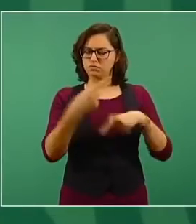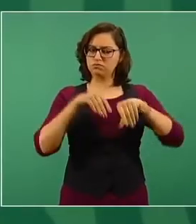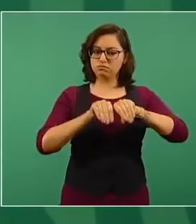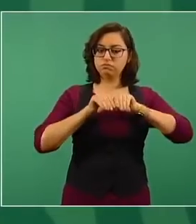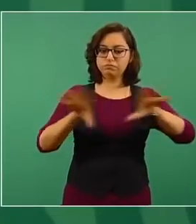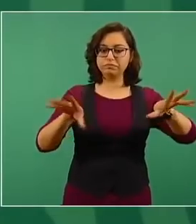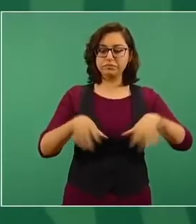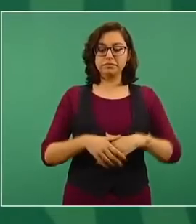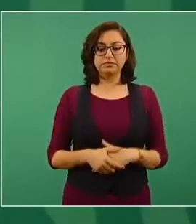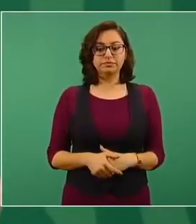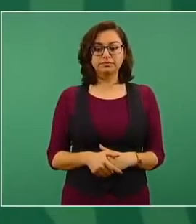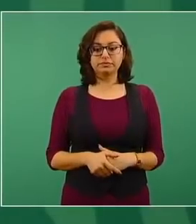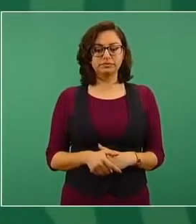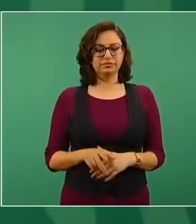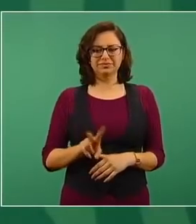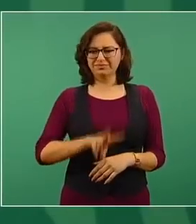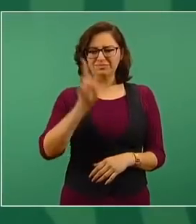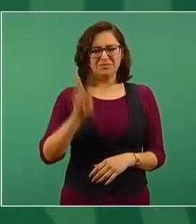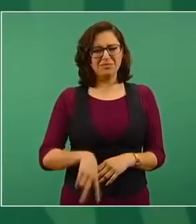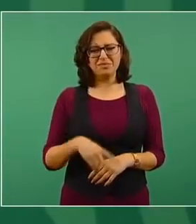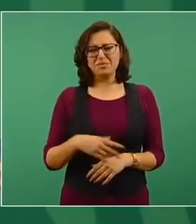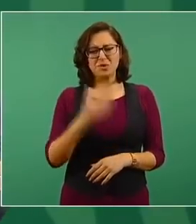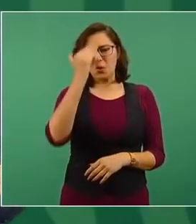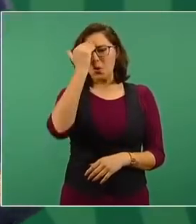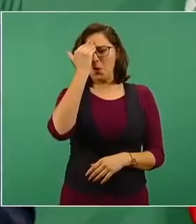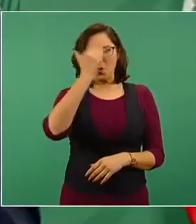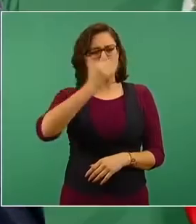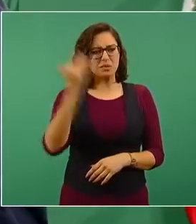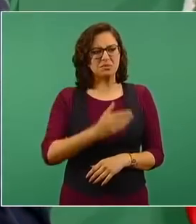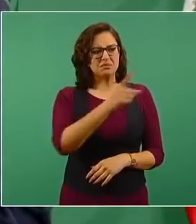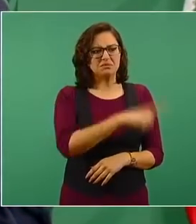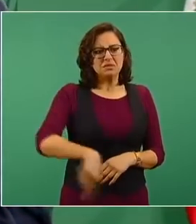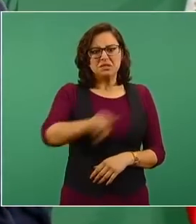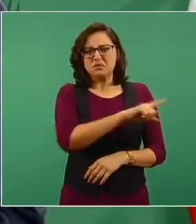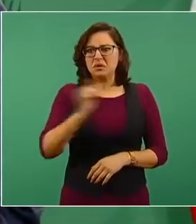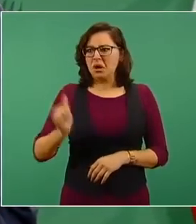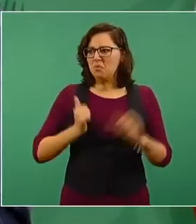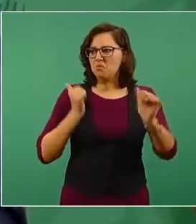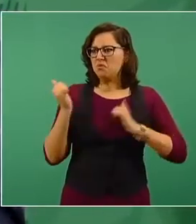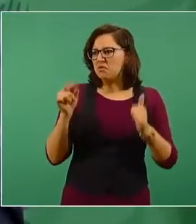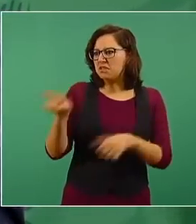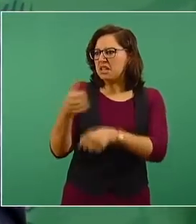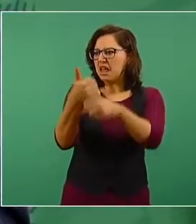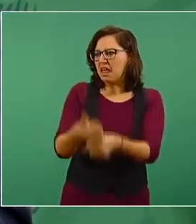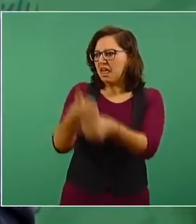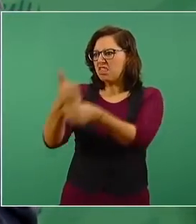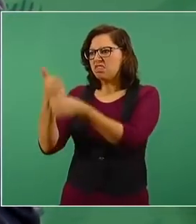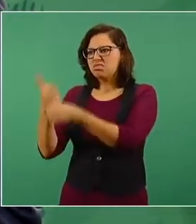Yo creo que nunca había habido tanto amarillismo en los medios como ahora.